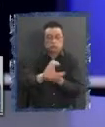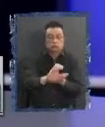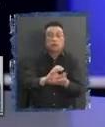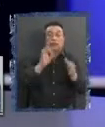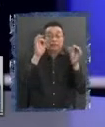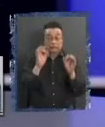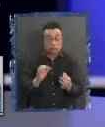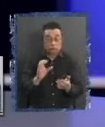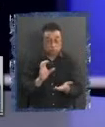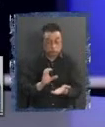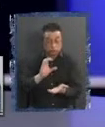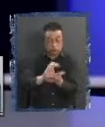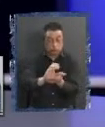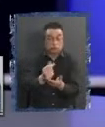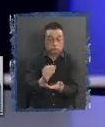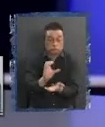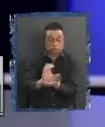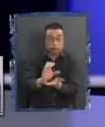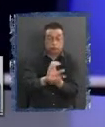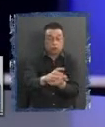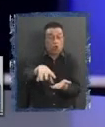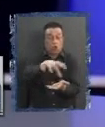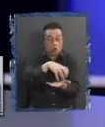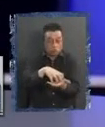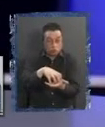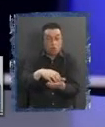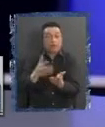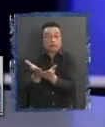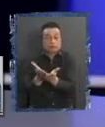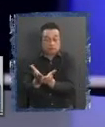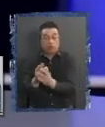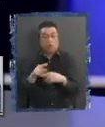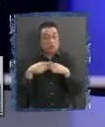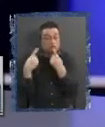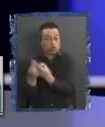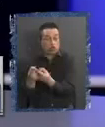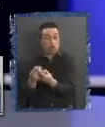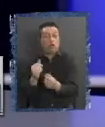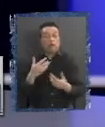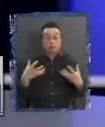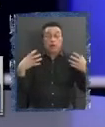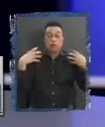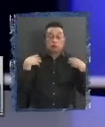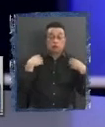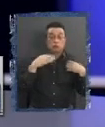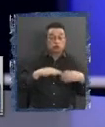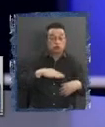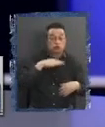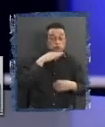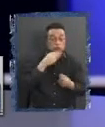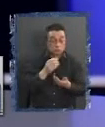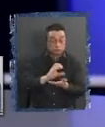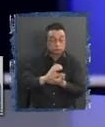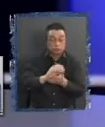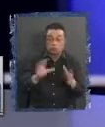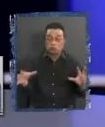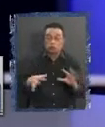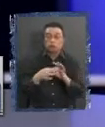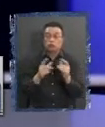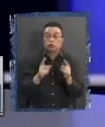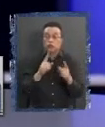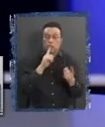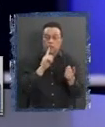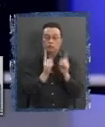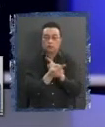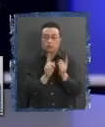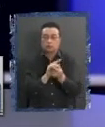suficiencia presupuestaria a las comunas, a los servicios, a todo. responsabilidad y suficiencia presupuestaria no van de la mano, son contradictorias. tratas